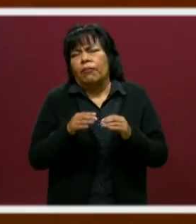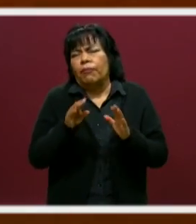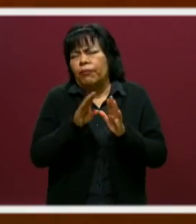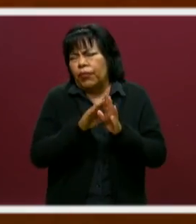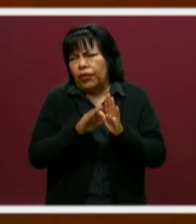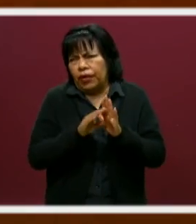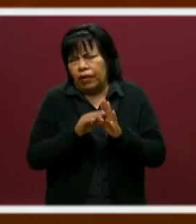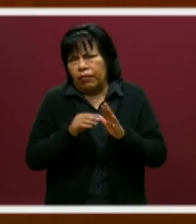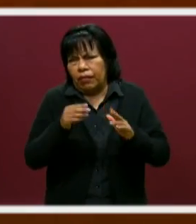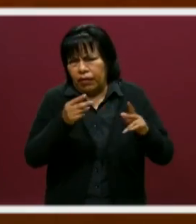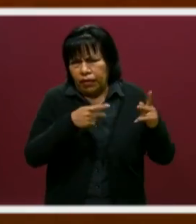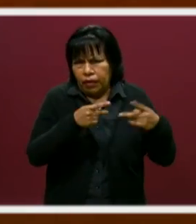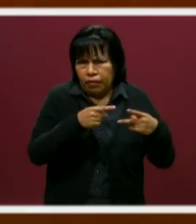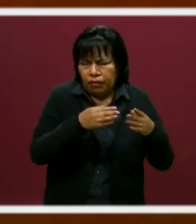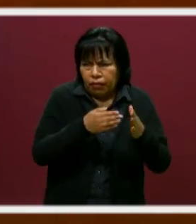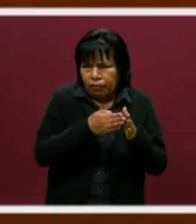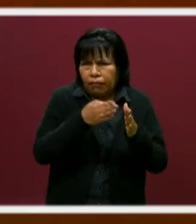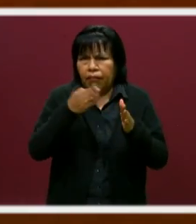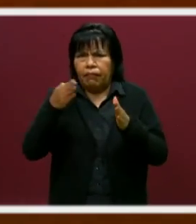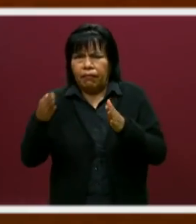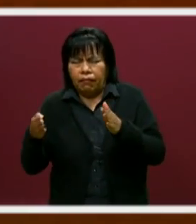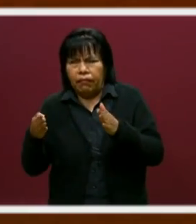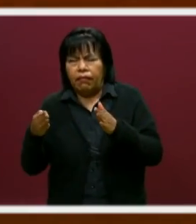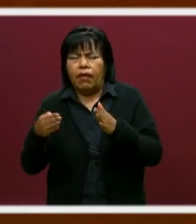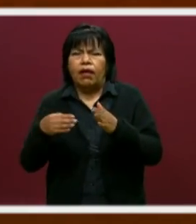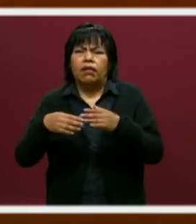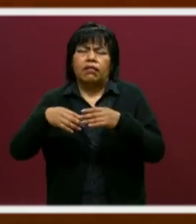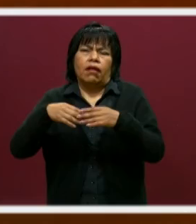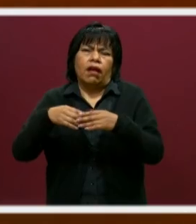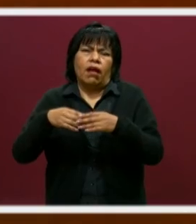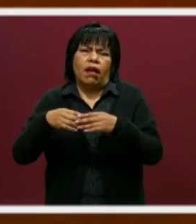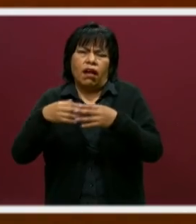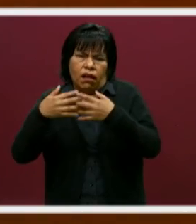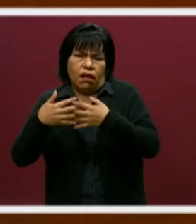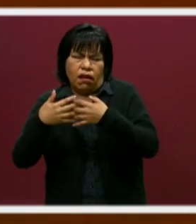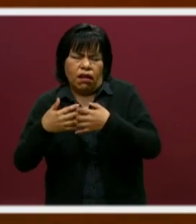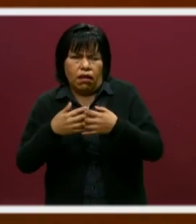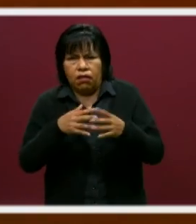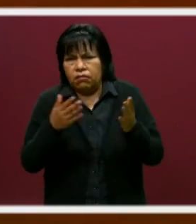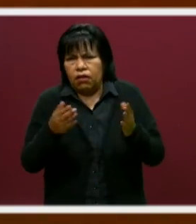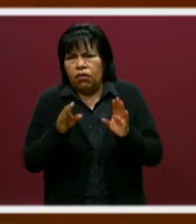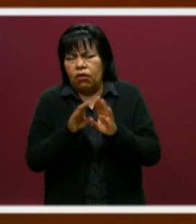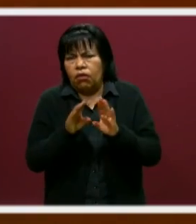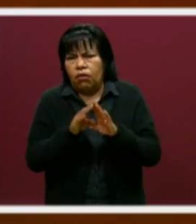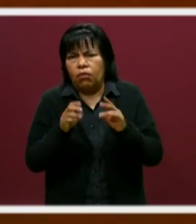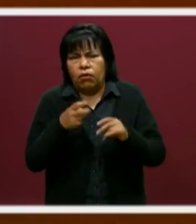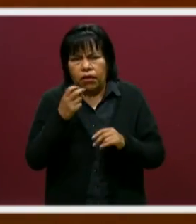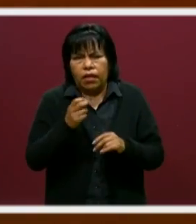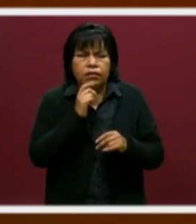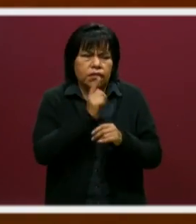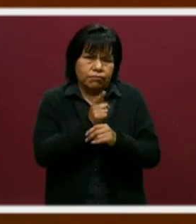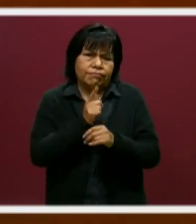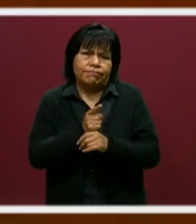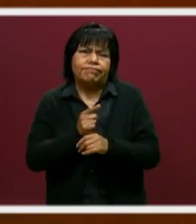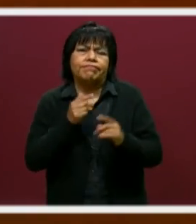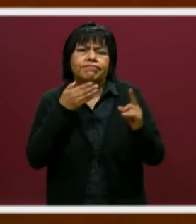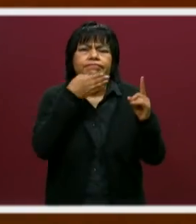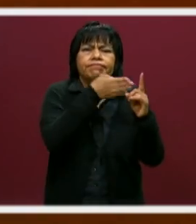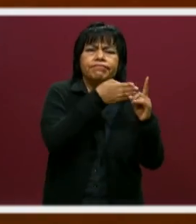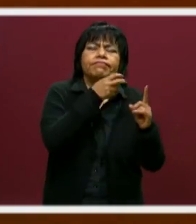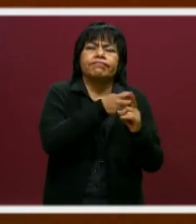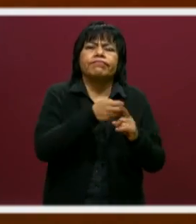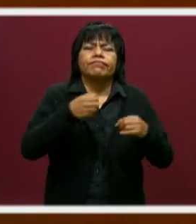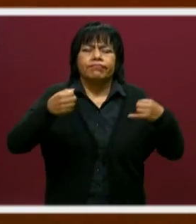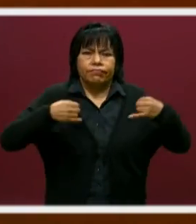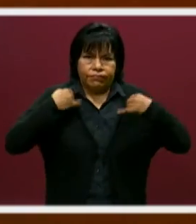laboratorio, de la parte industrial, sí, de los laboratorios. Entonces, eso es lo que estamos buscando, sí, que los chicos